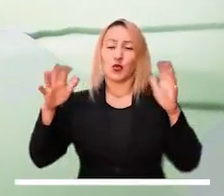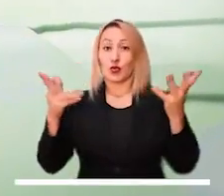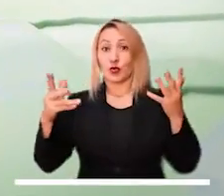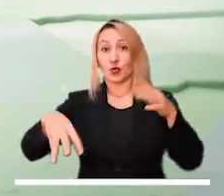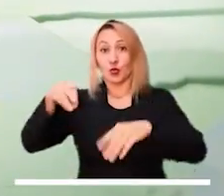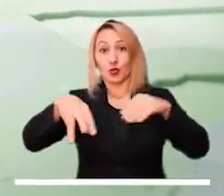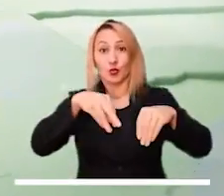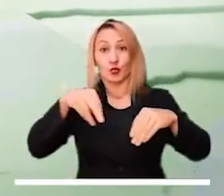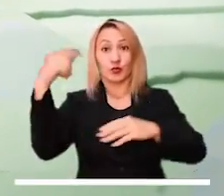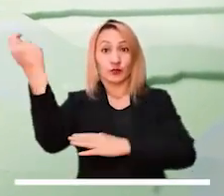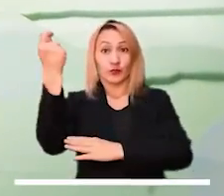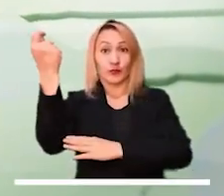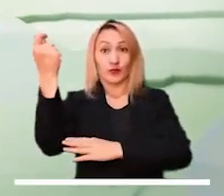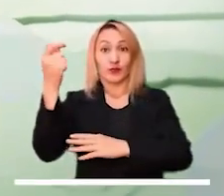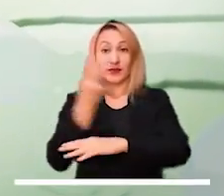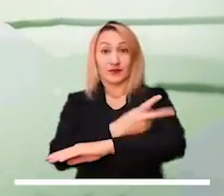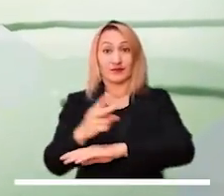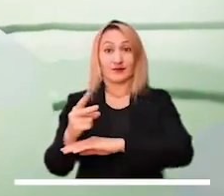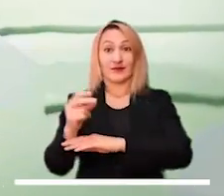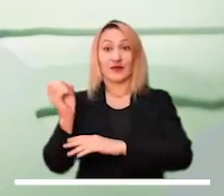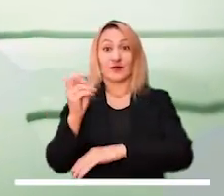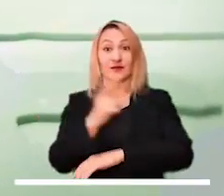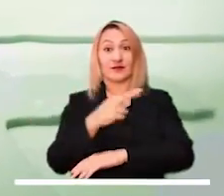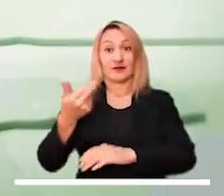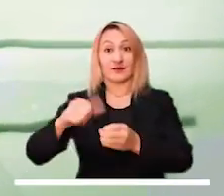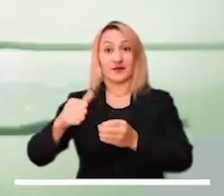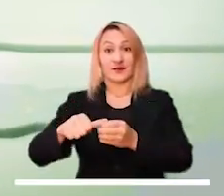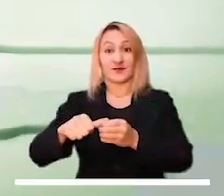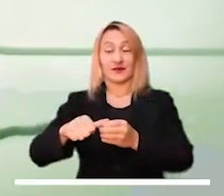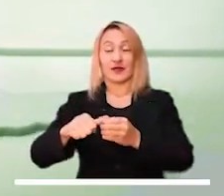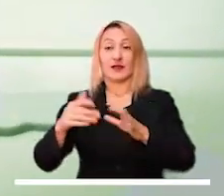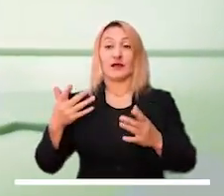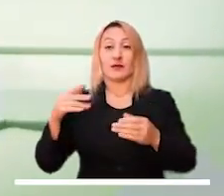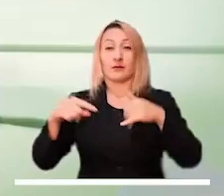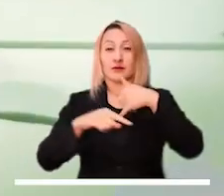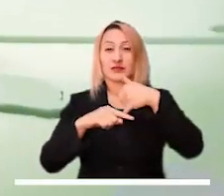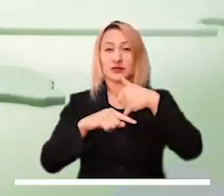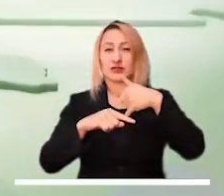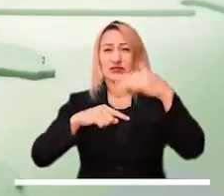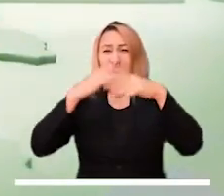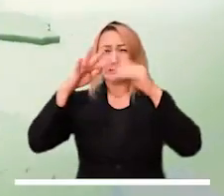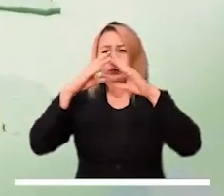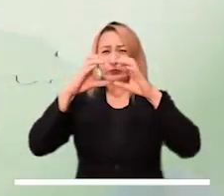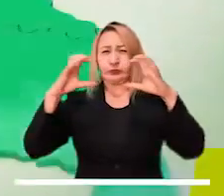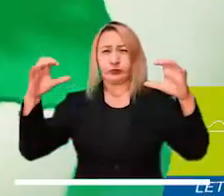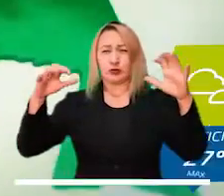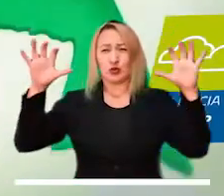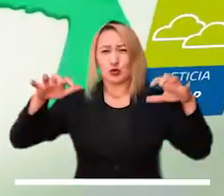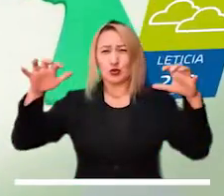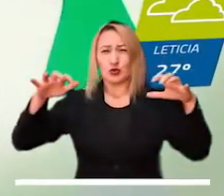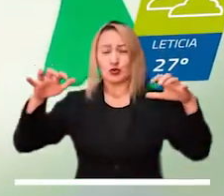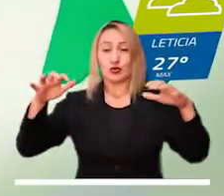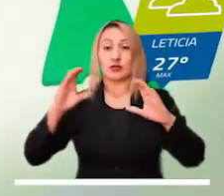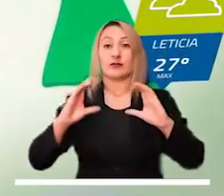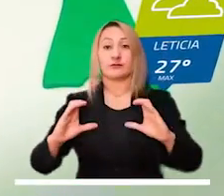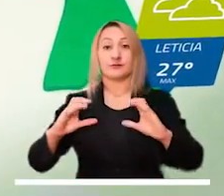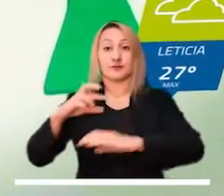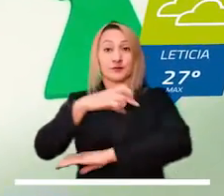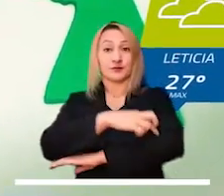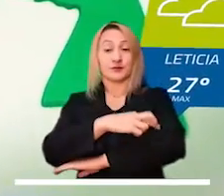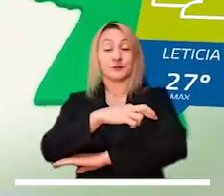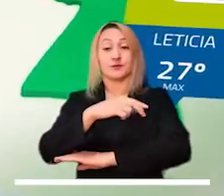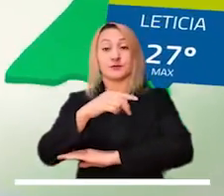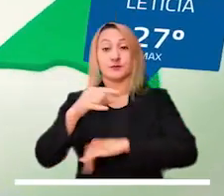Las lluvias de la Orinoquía serían ligeras, especialmente en el pie de Monte Llanero, Bichada y el oriente de Arauca. Un cielo encapotado se anticipa en la